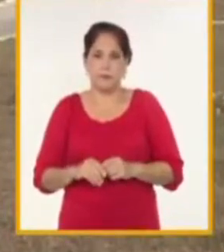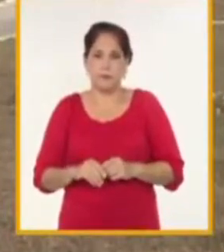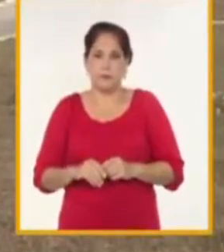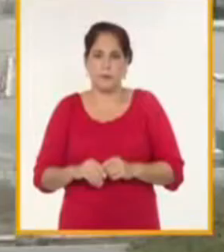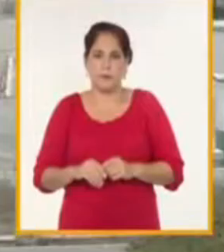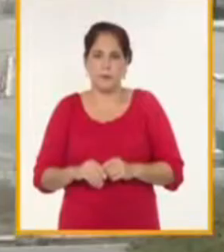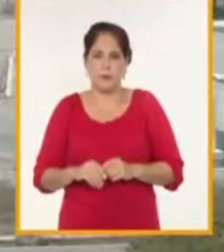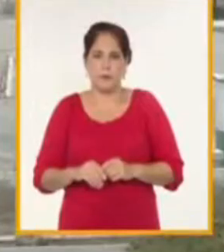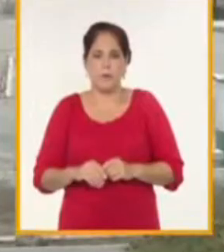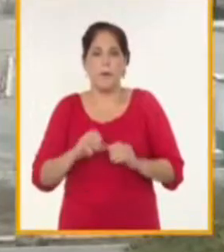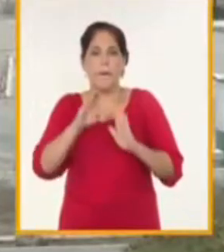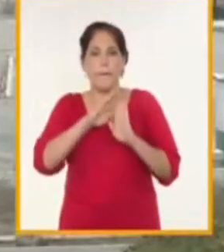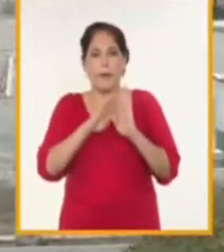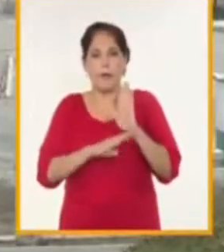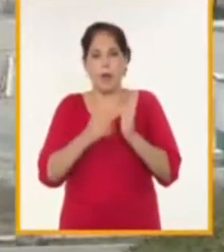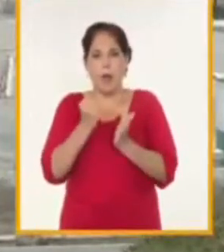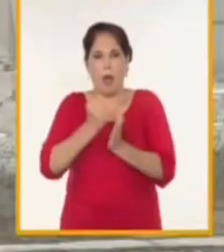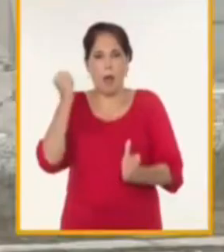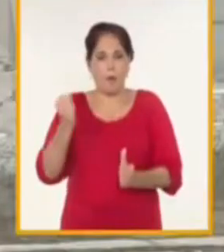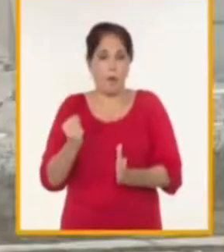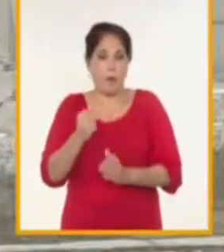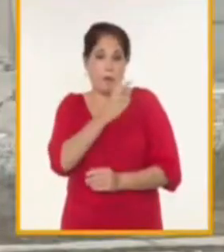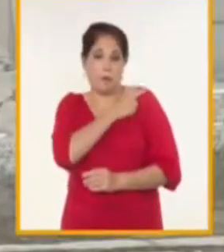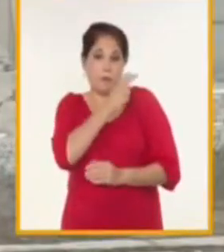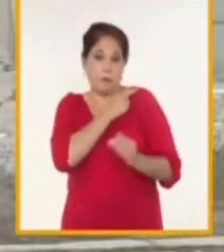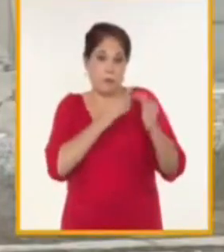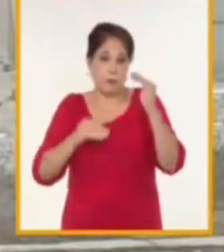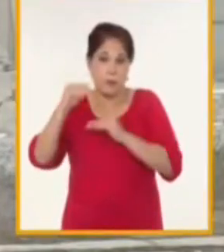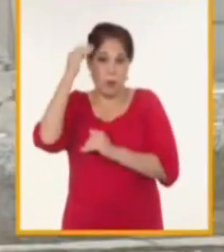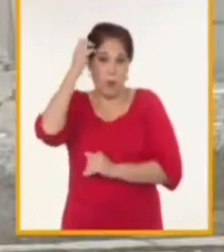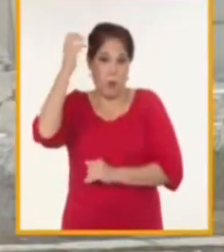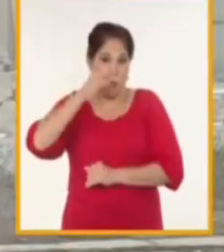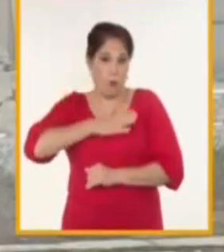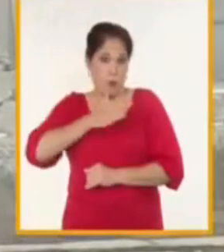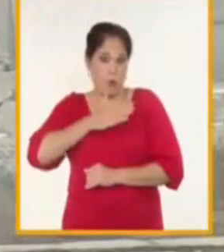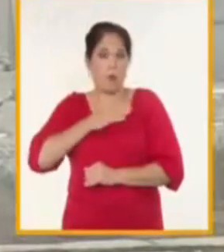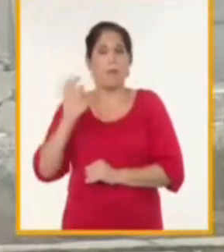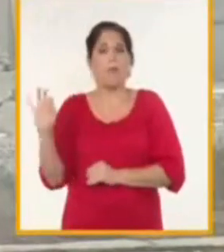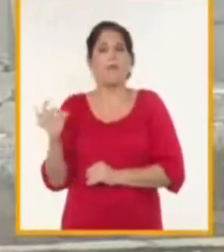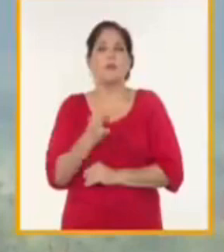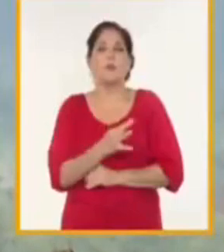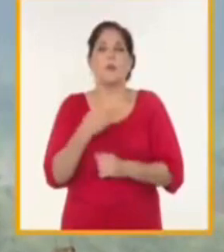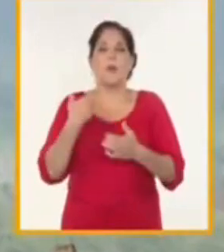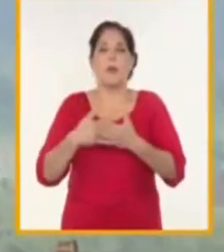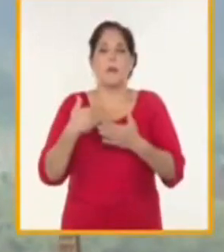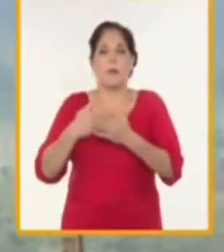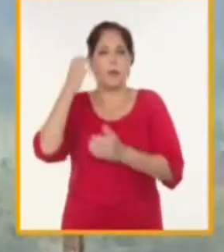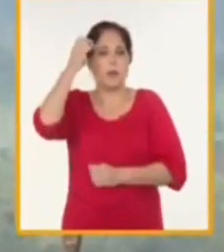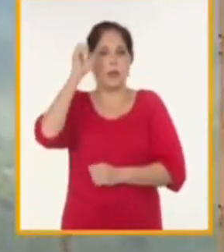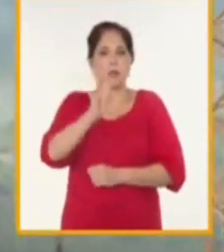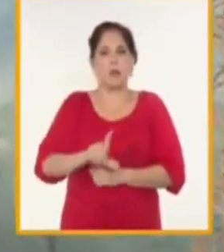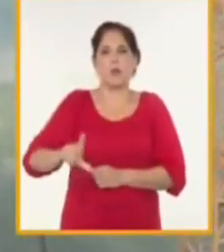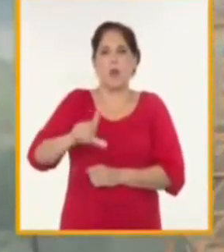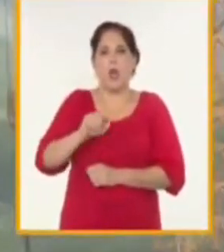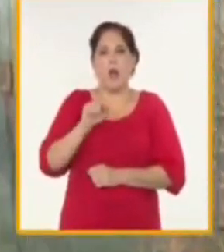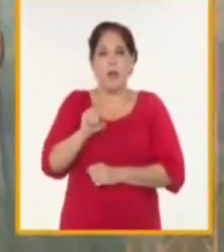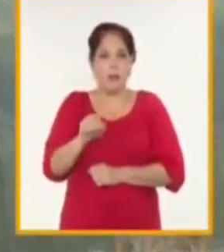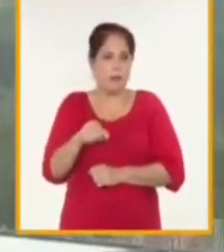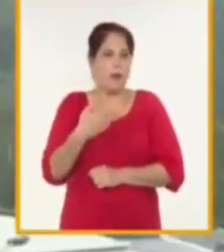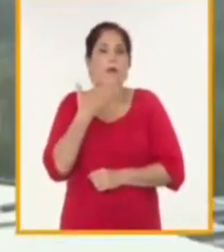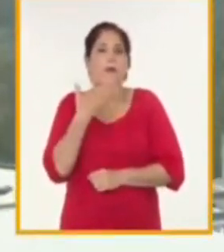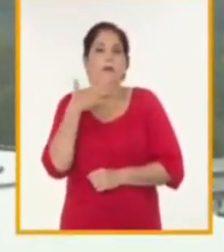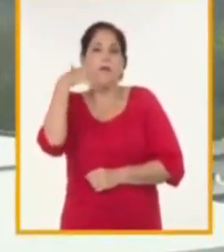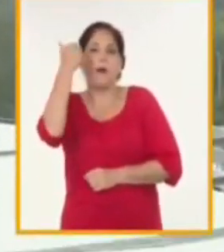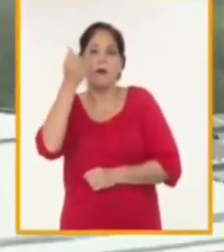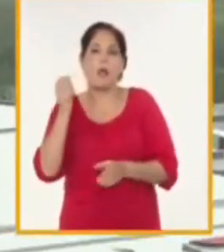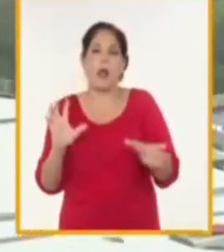entre las medidas aprobadas por la máxima dirección del país para perfeccionar la empresa estatal socialista está favorecer